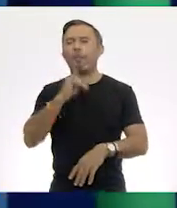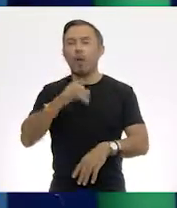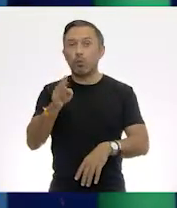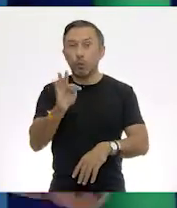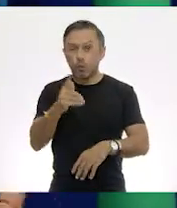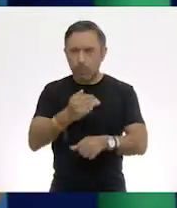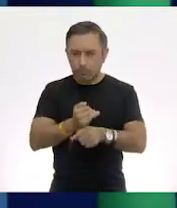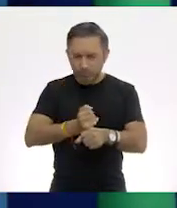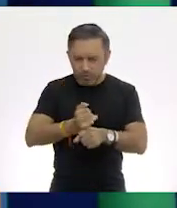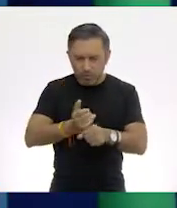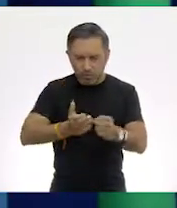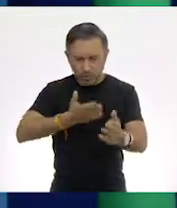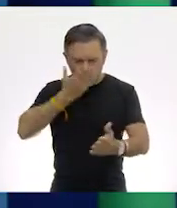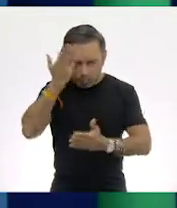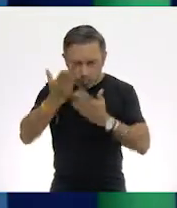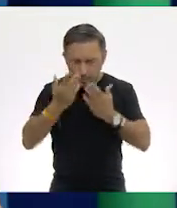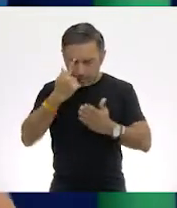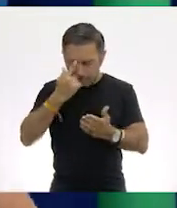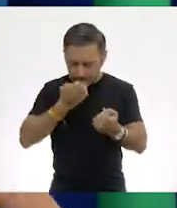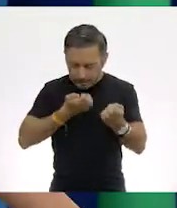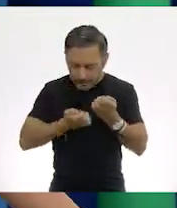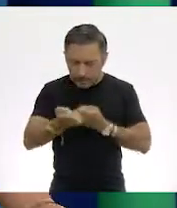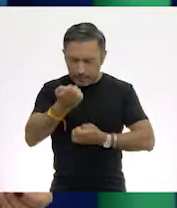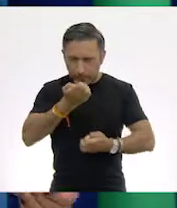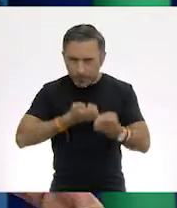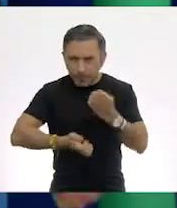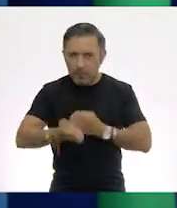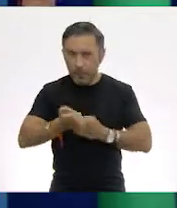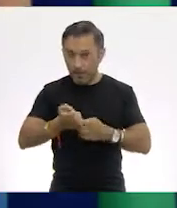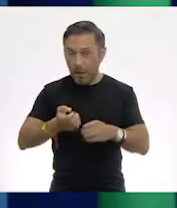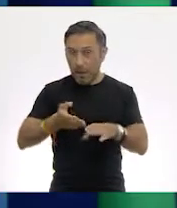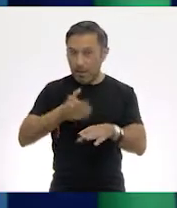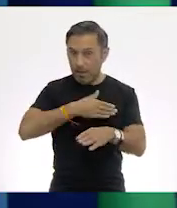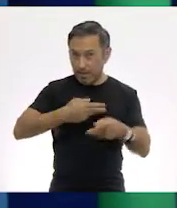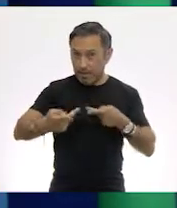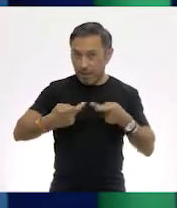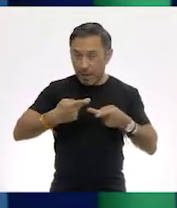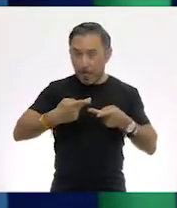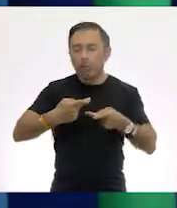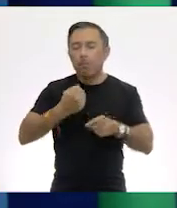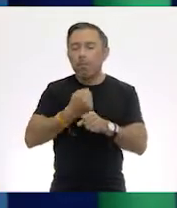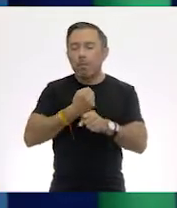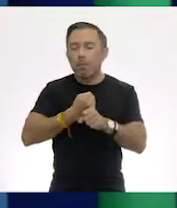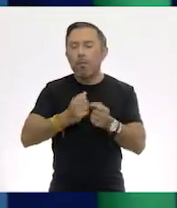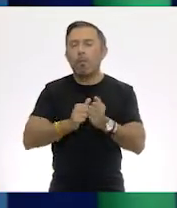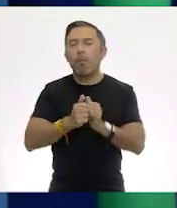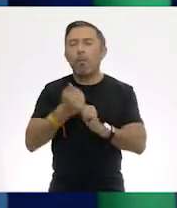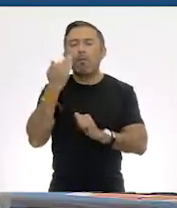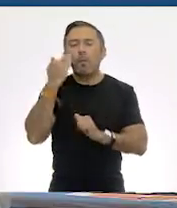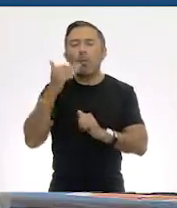o entrenan, en su técnica previamente es cuestión de tiempo para tener éxito.